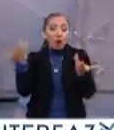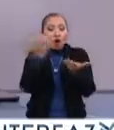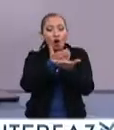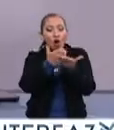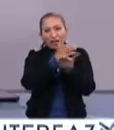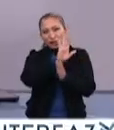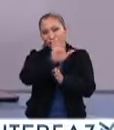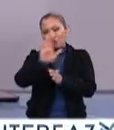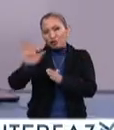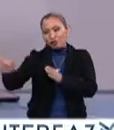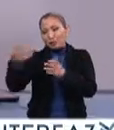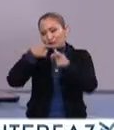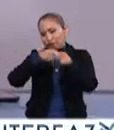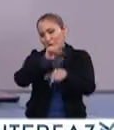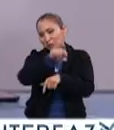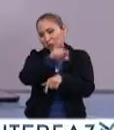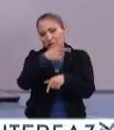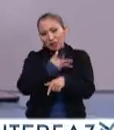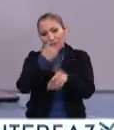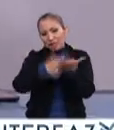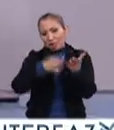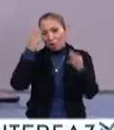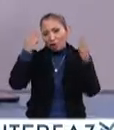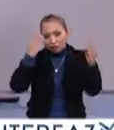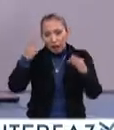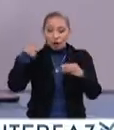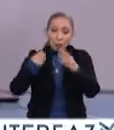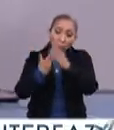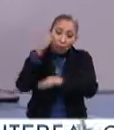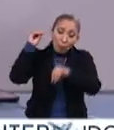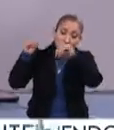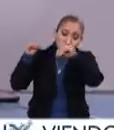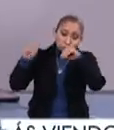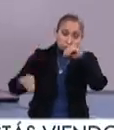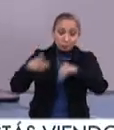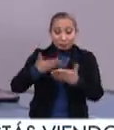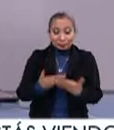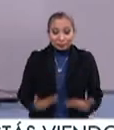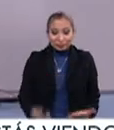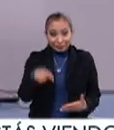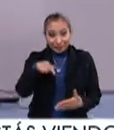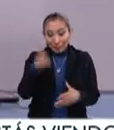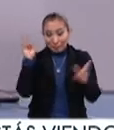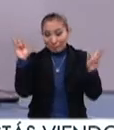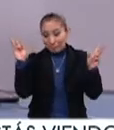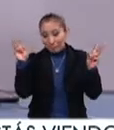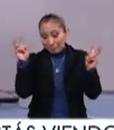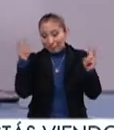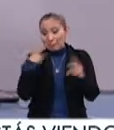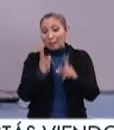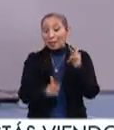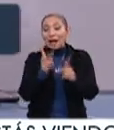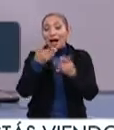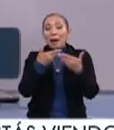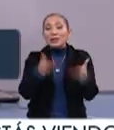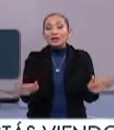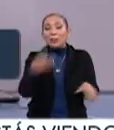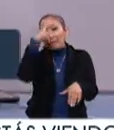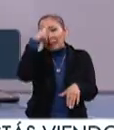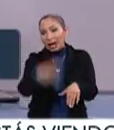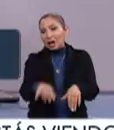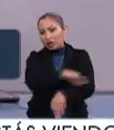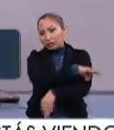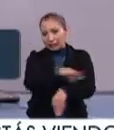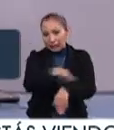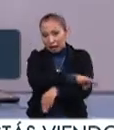colección permanente que tiene el MUNAL, las actualizaciones que le van haciendo. En esta ocasión estamos platicando sobre el Abierto Mexicano de